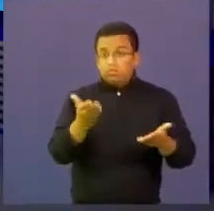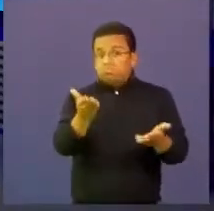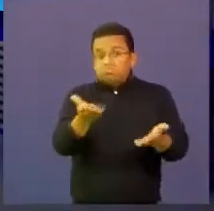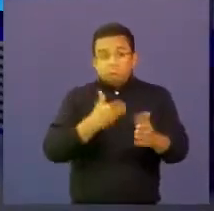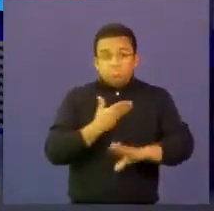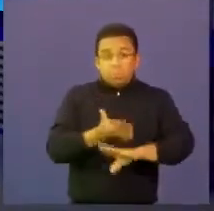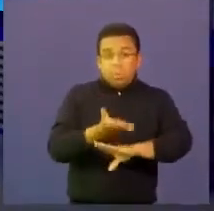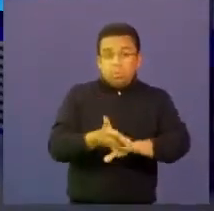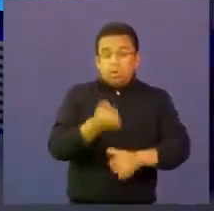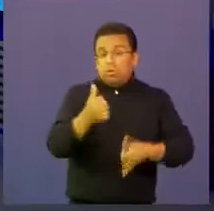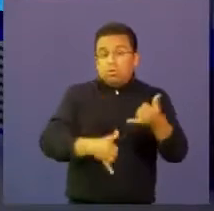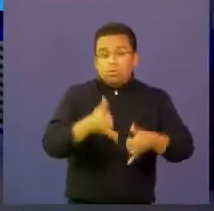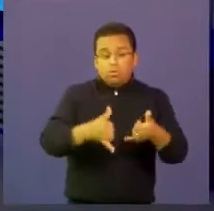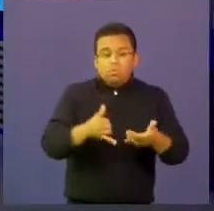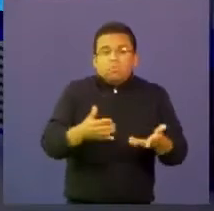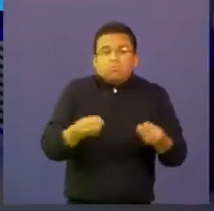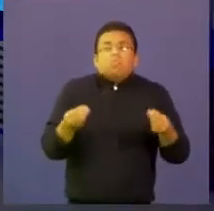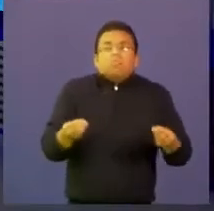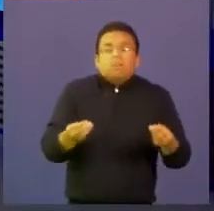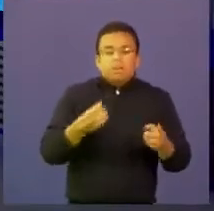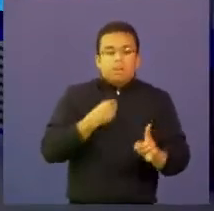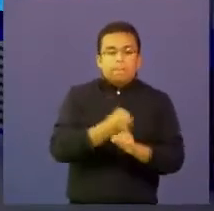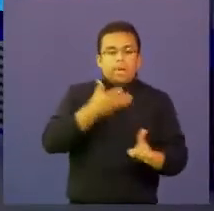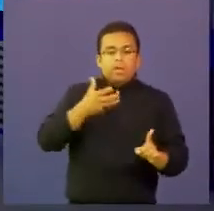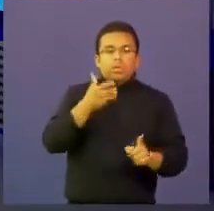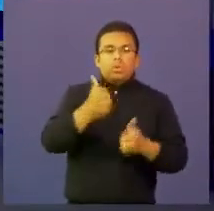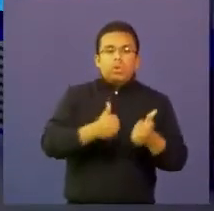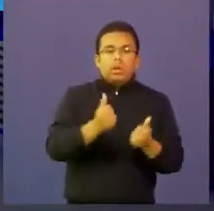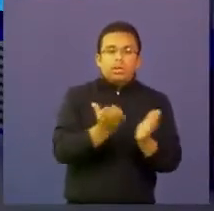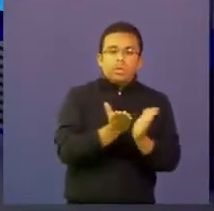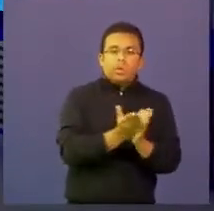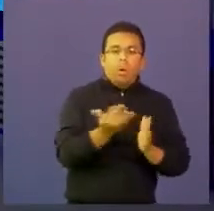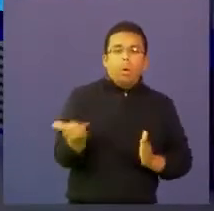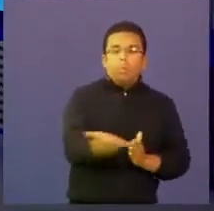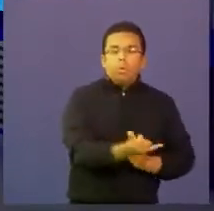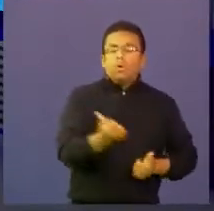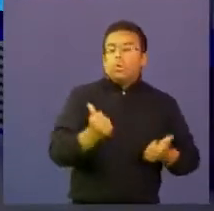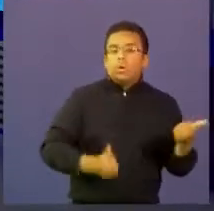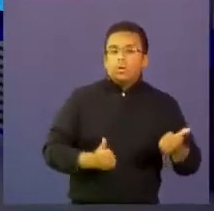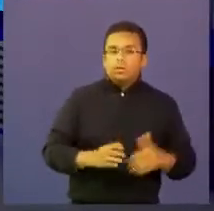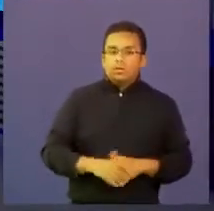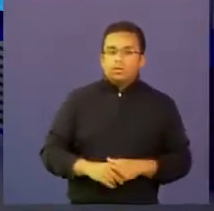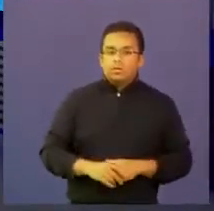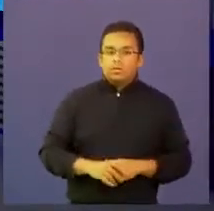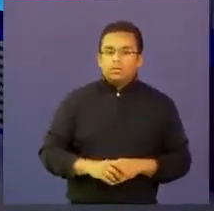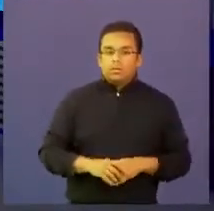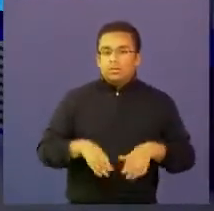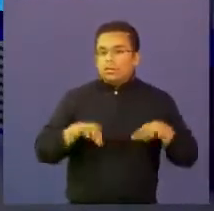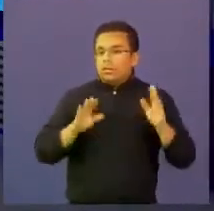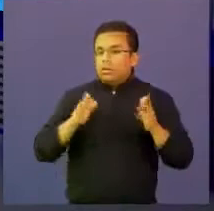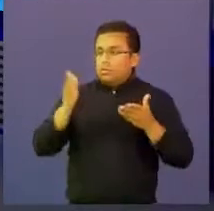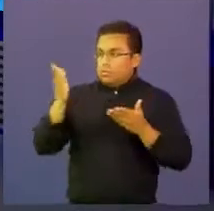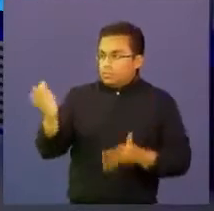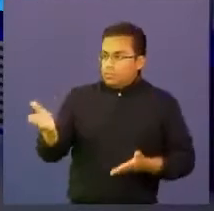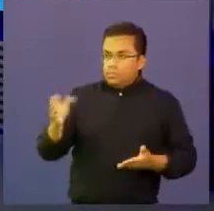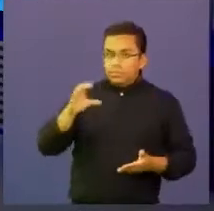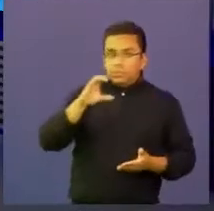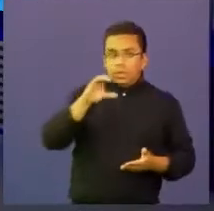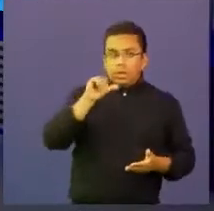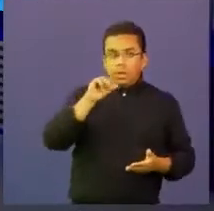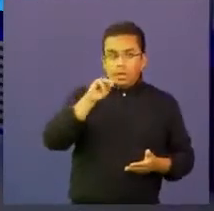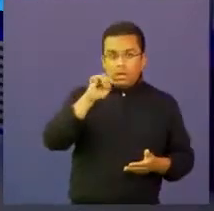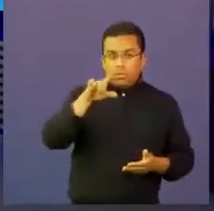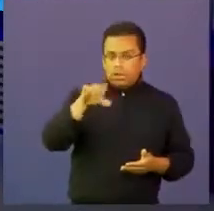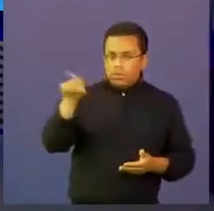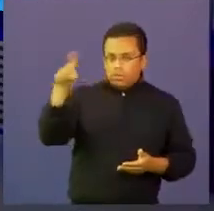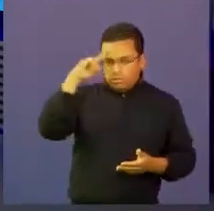pretendiendo con estos juegos y cuál es el impacto que tenemos en el sector educativo que es tan importante? voy a dejar a Camilo tranquilo